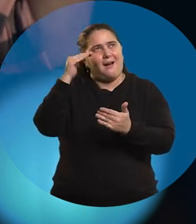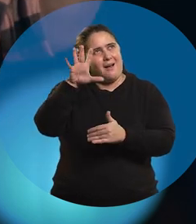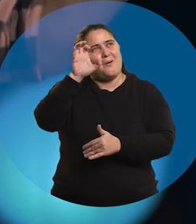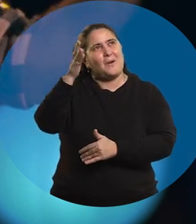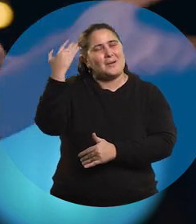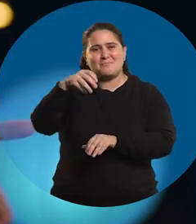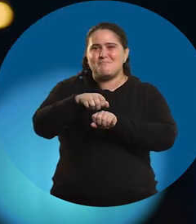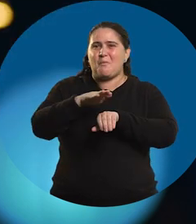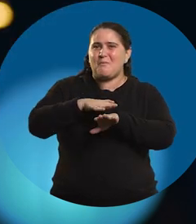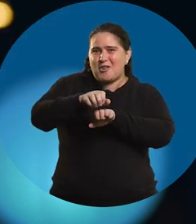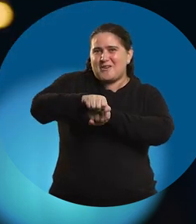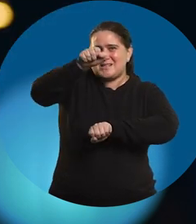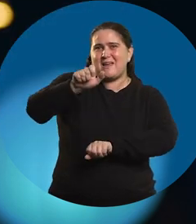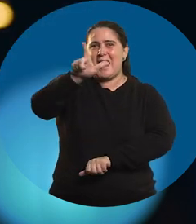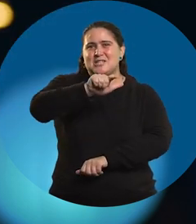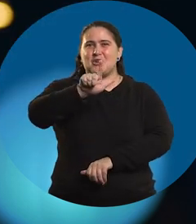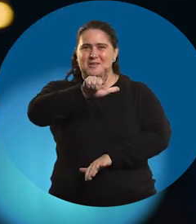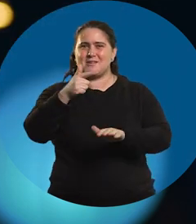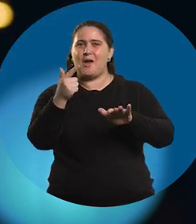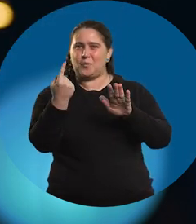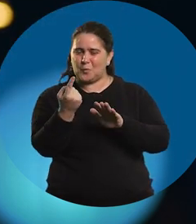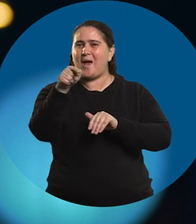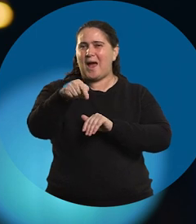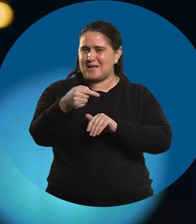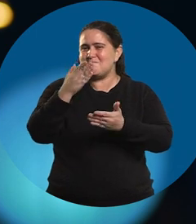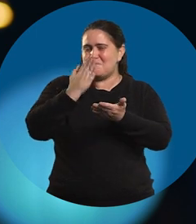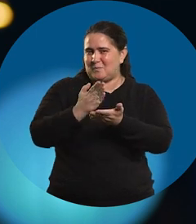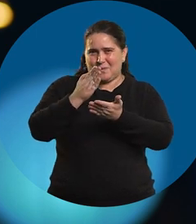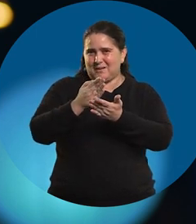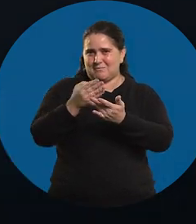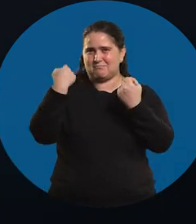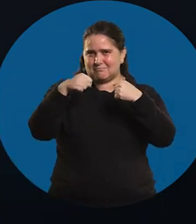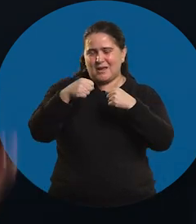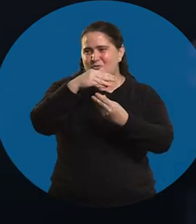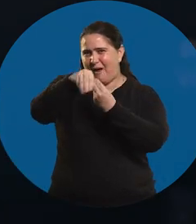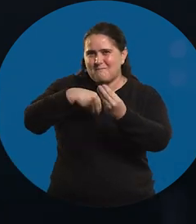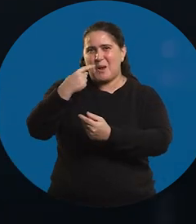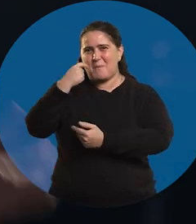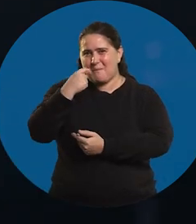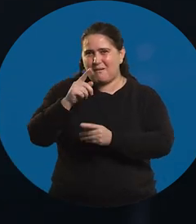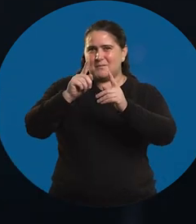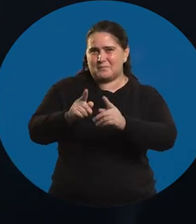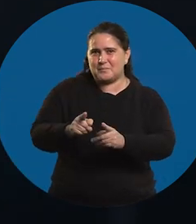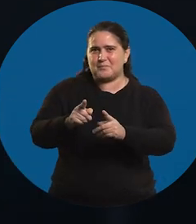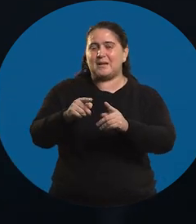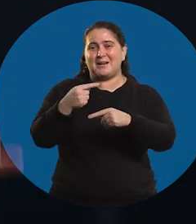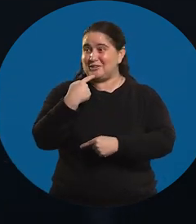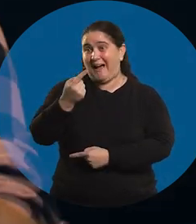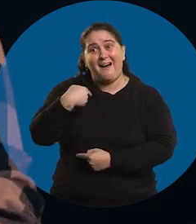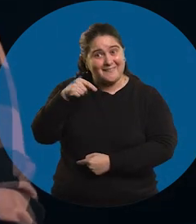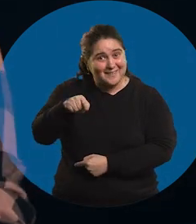mente la foto de recibirme en el Liceo 71, que es donde hice la última práctica, con toda mi familia, con mi padre, que...